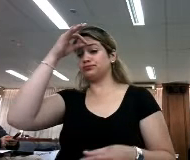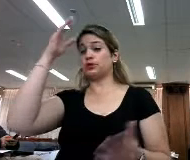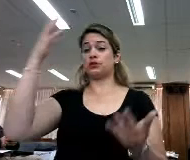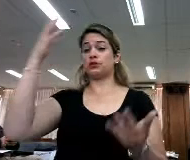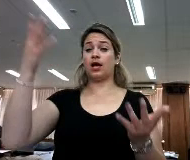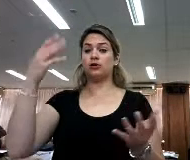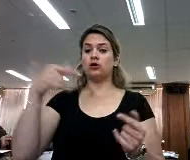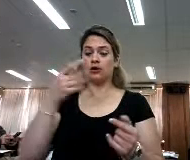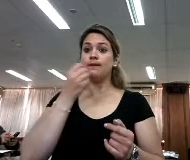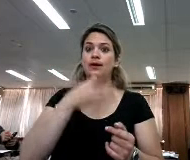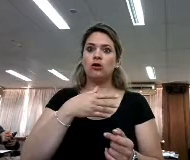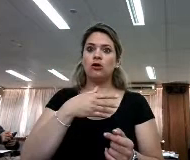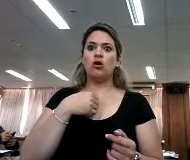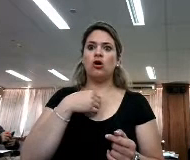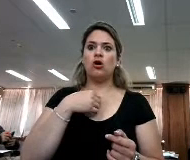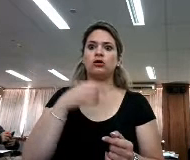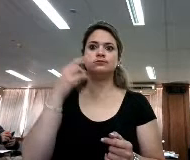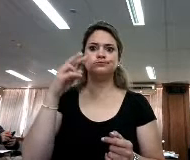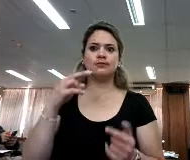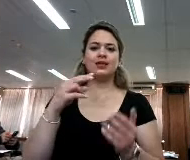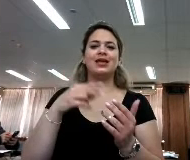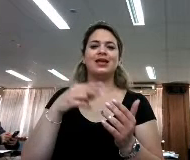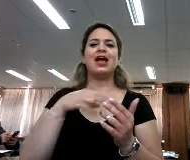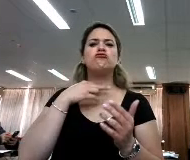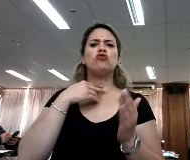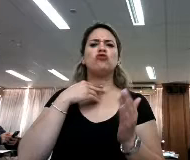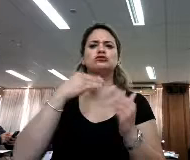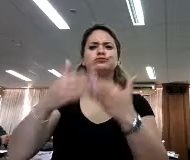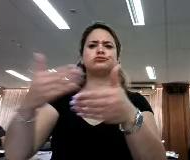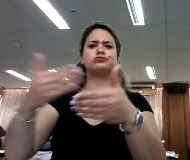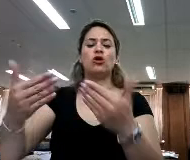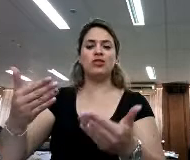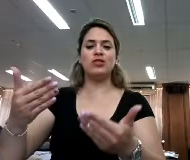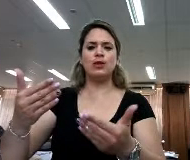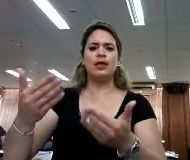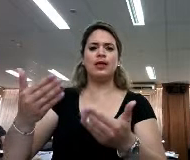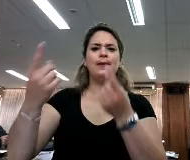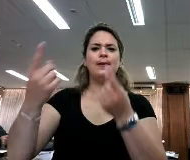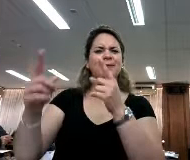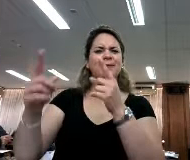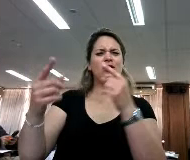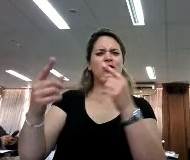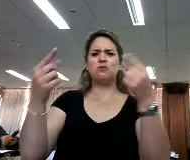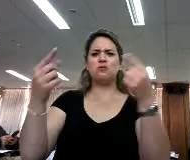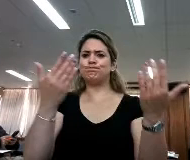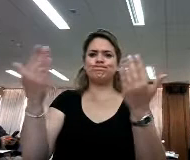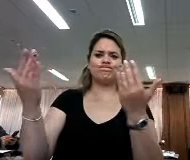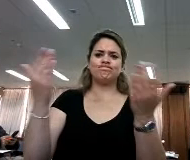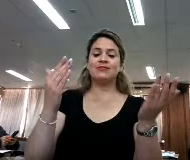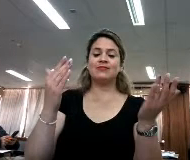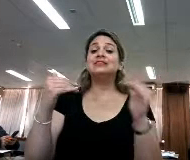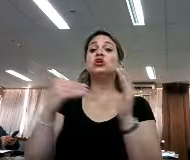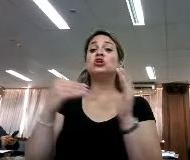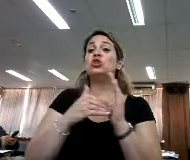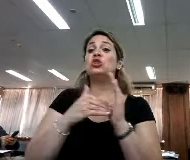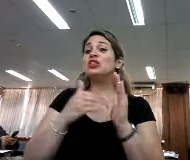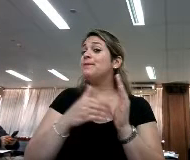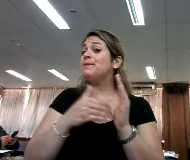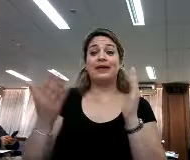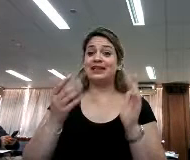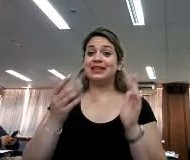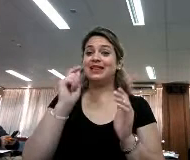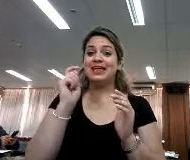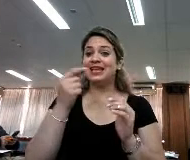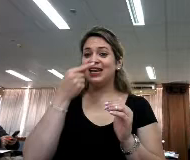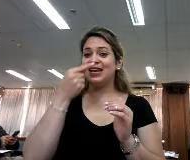fluido en la voz. Entonces, sí, pasa eso, pero también pasa lo otro. Entonces, no podemos hablar que sea específicamente. A me llama